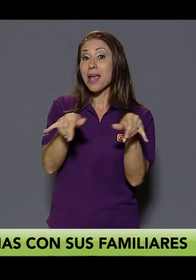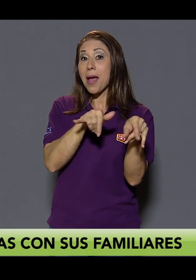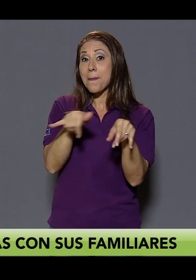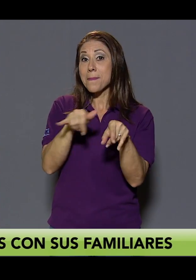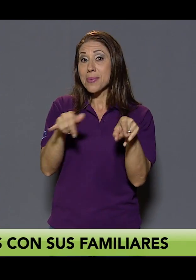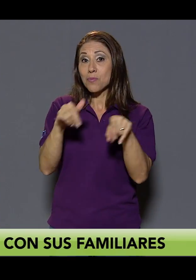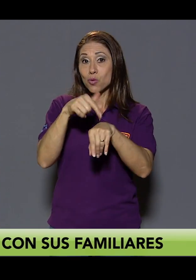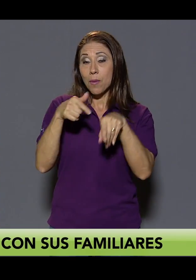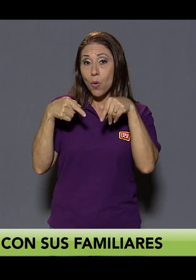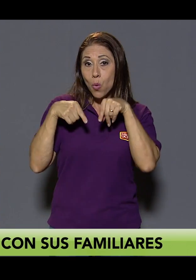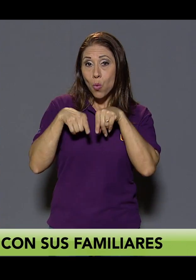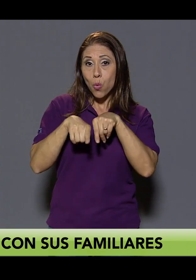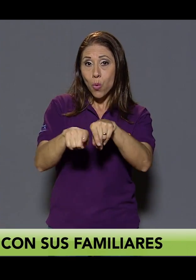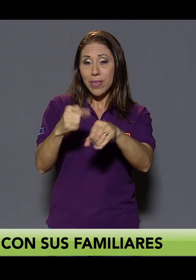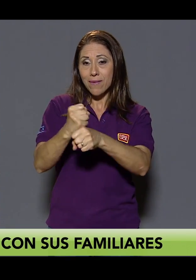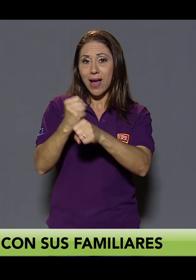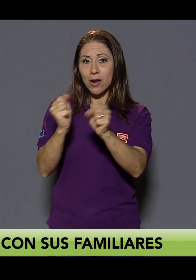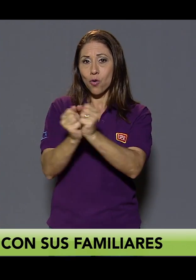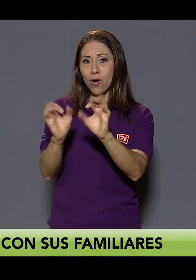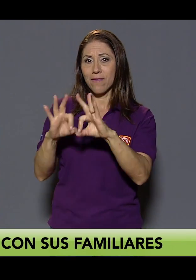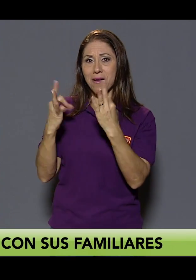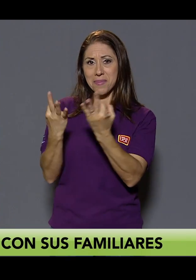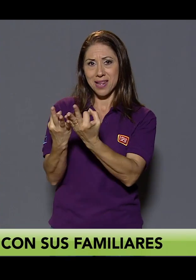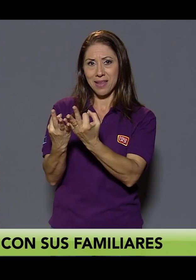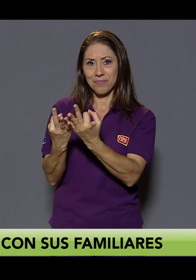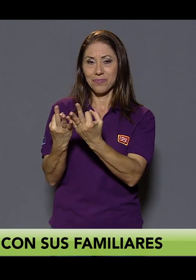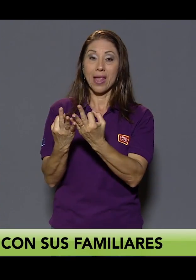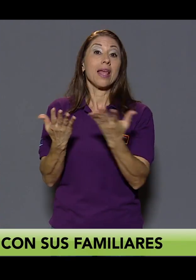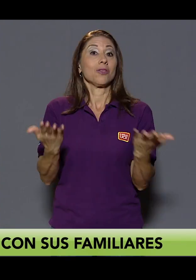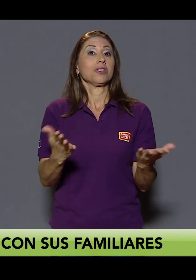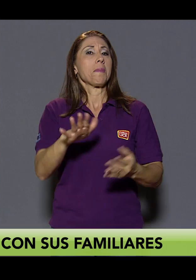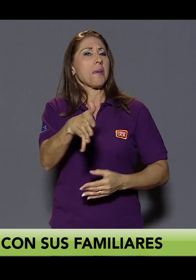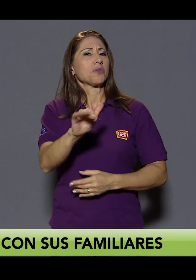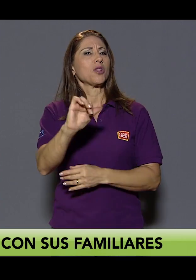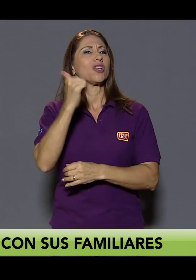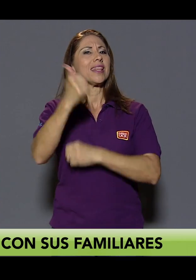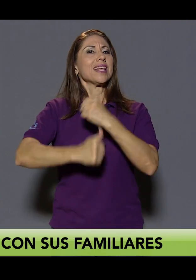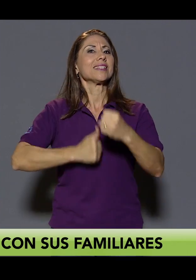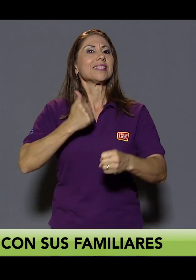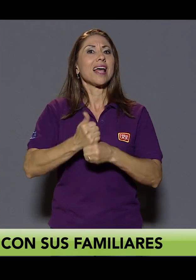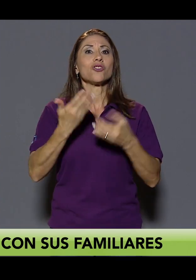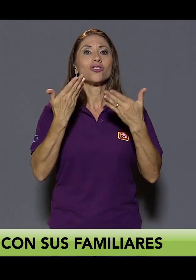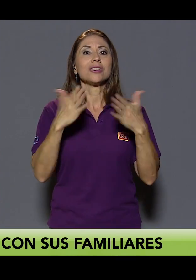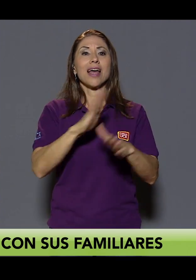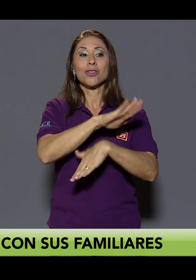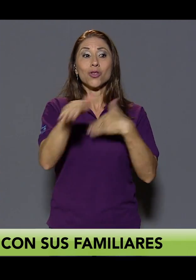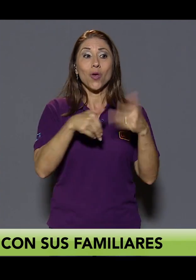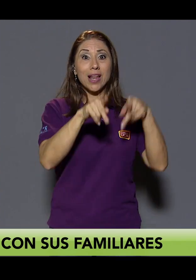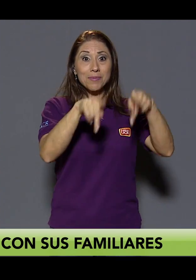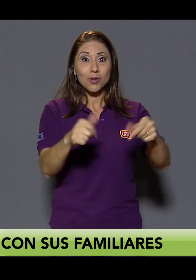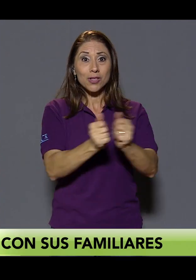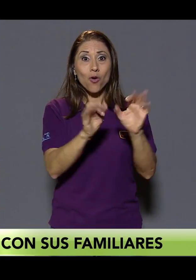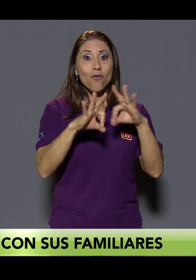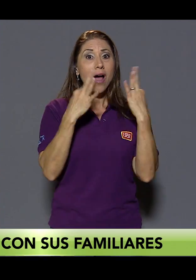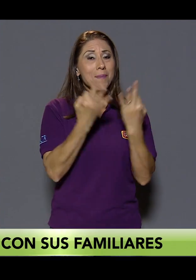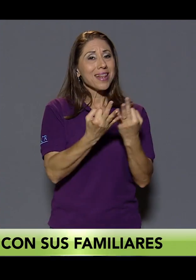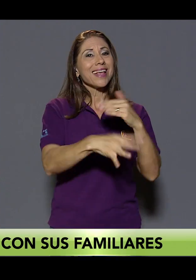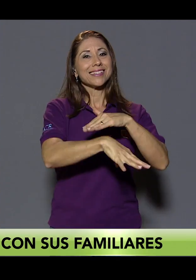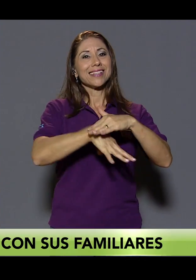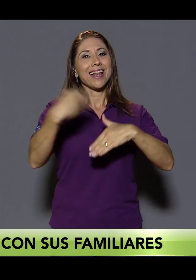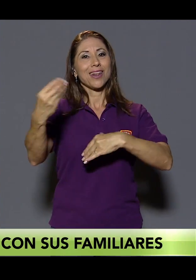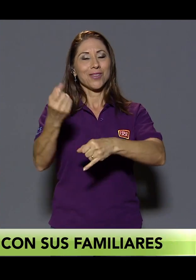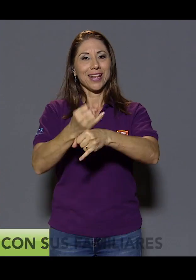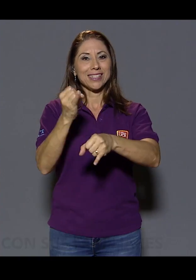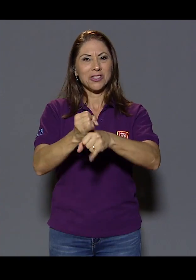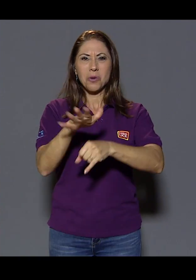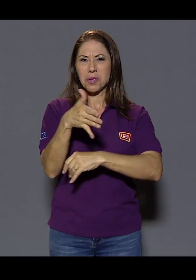familias. Entonces, más o menos en 10 años logramos desinstitucionalizar a todas las que tenían familia, que fueron alrededor